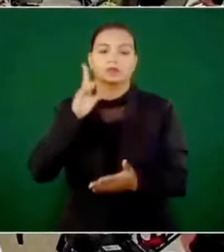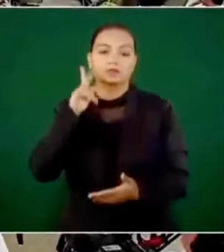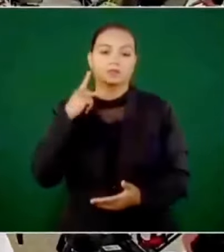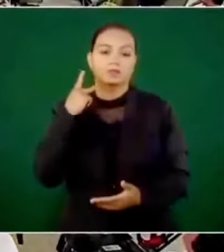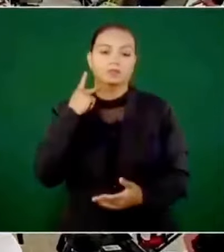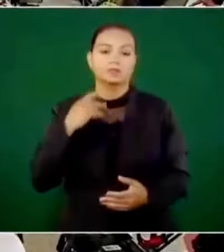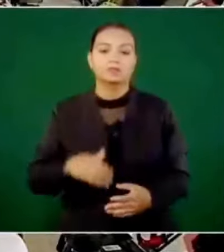Ya vamos a